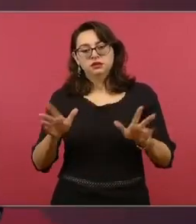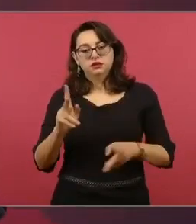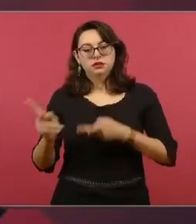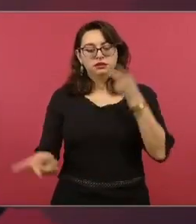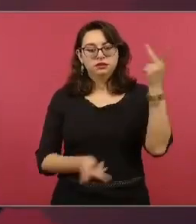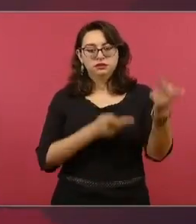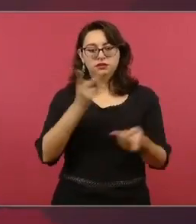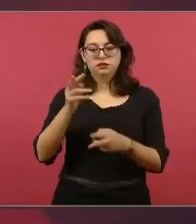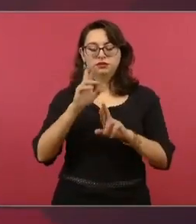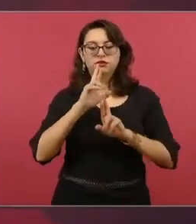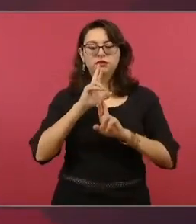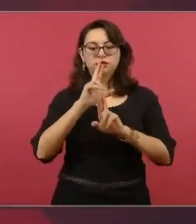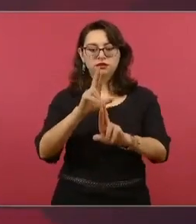Gracias. Gracias. Gracias. Gracias.